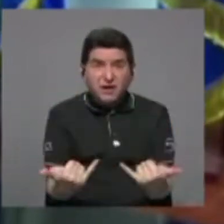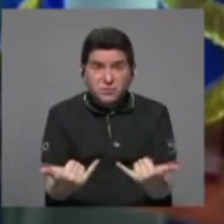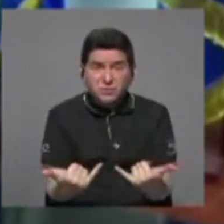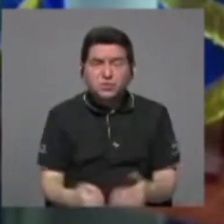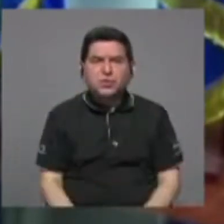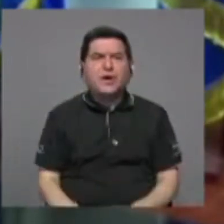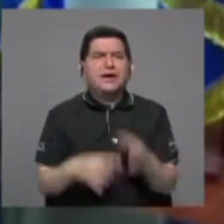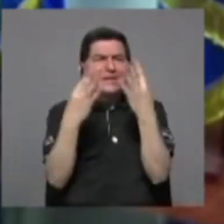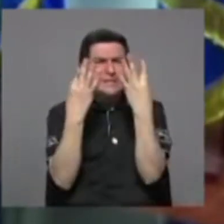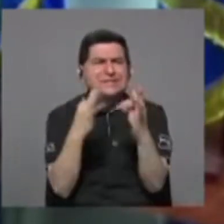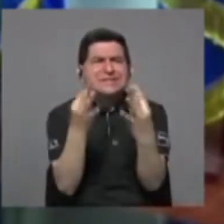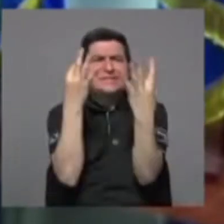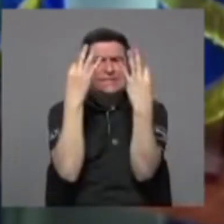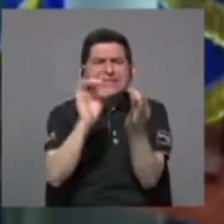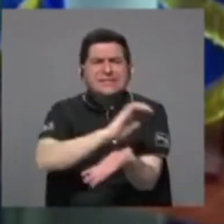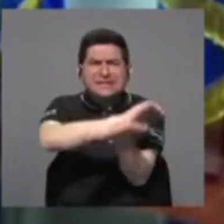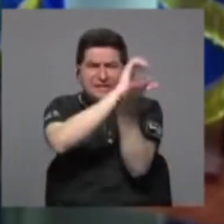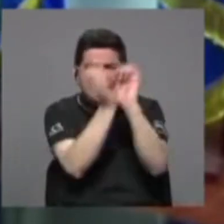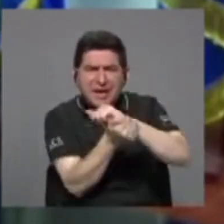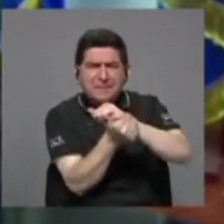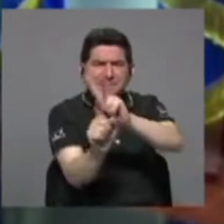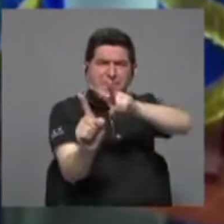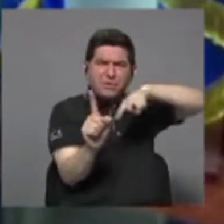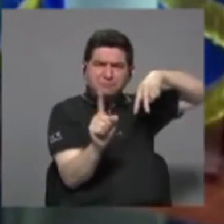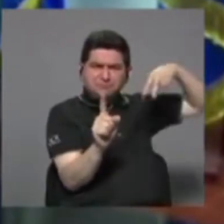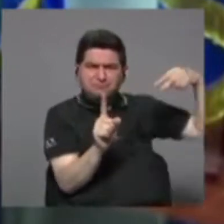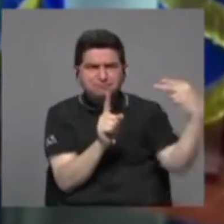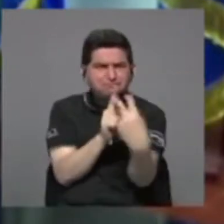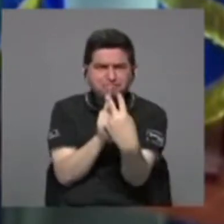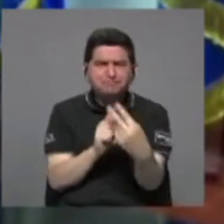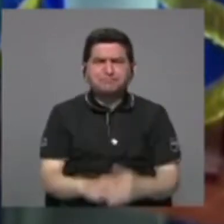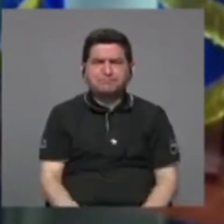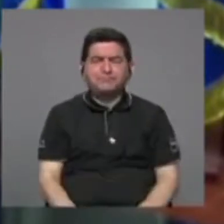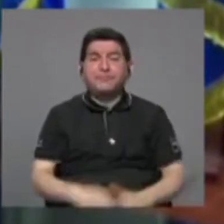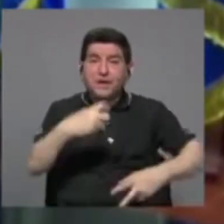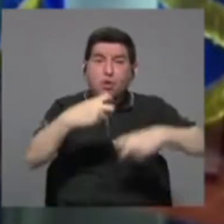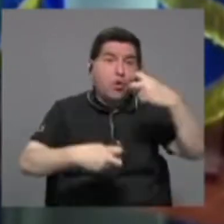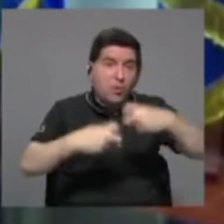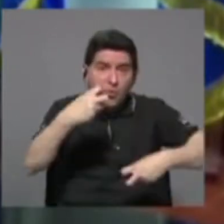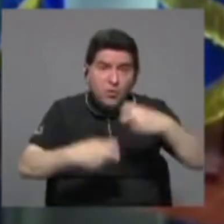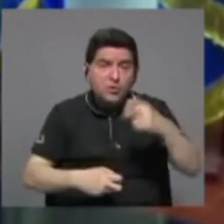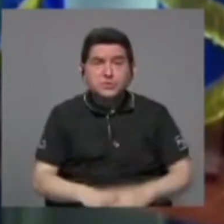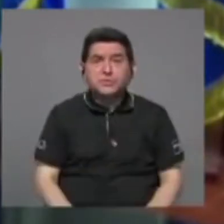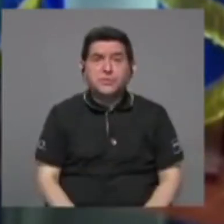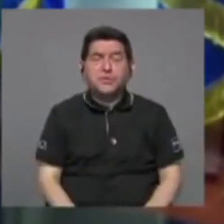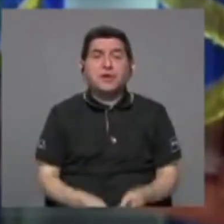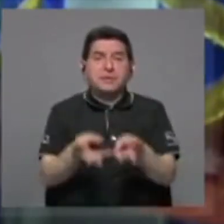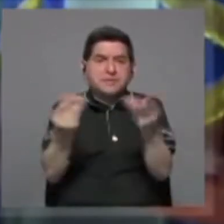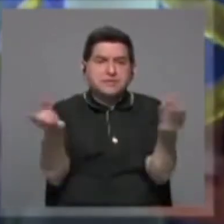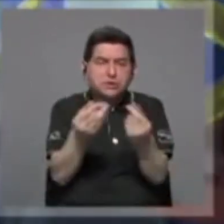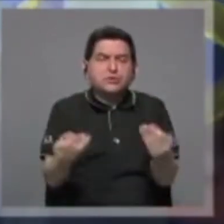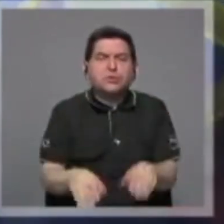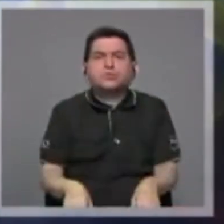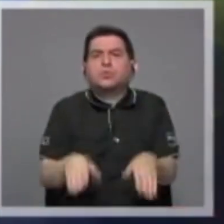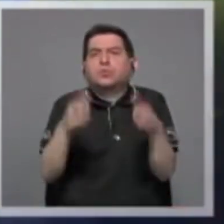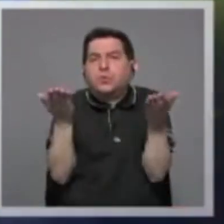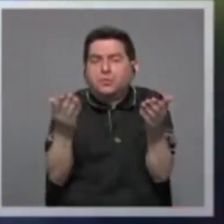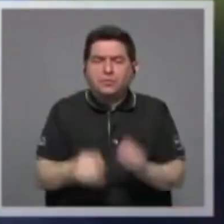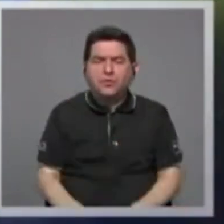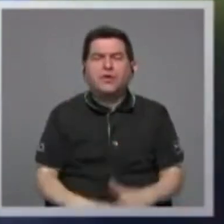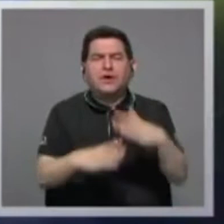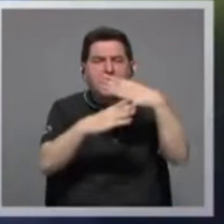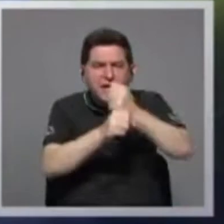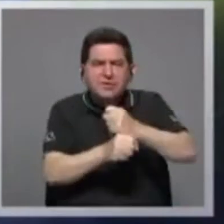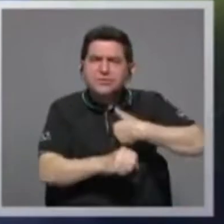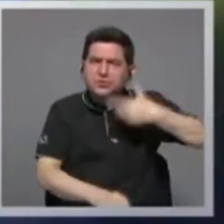venido buscando cambios y los paradigmas, como ver la problemática y para buscar soluciones. En síntesis, yo